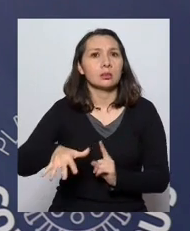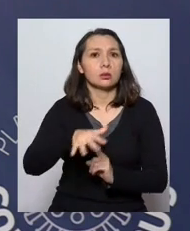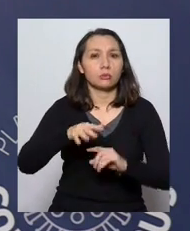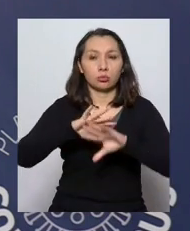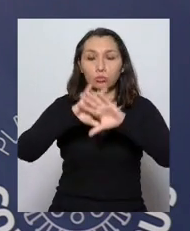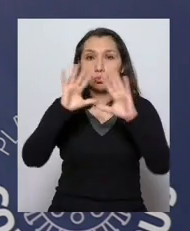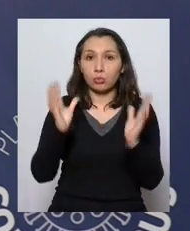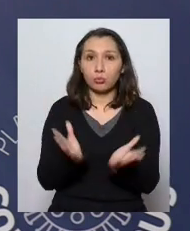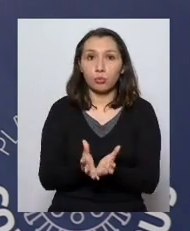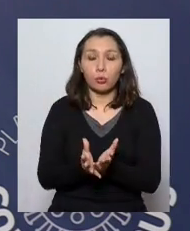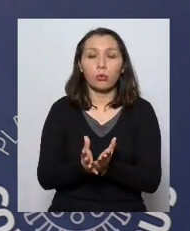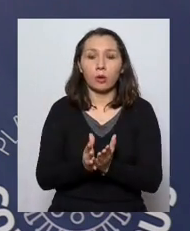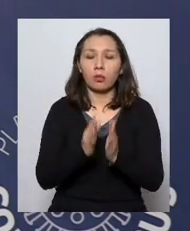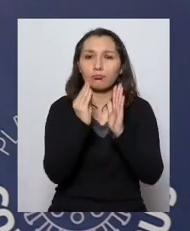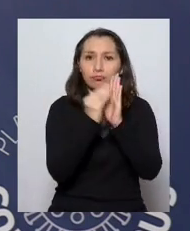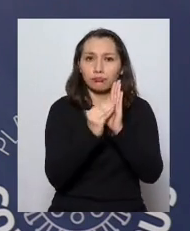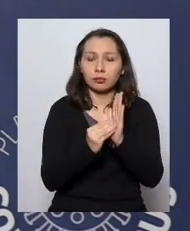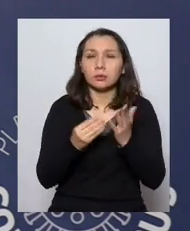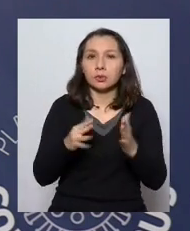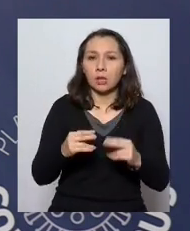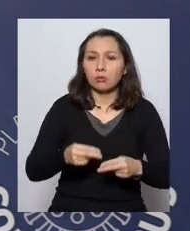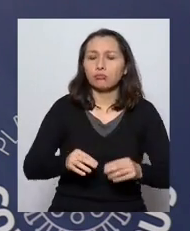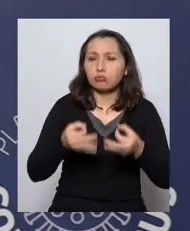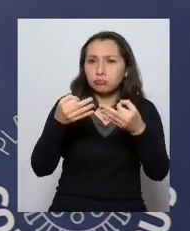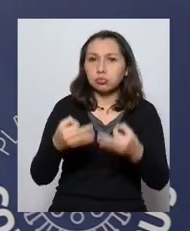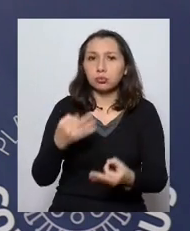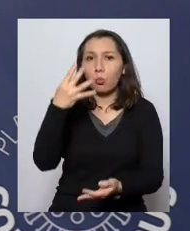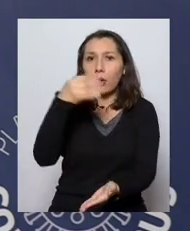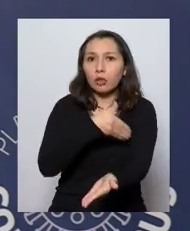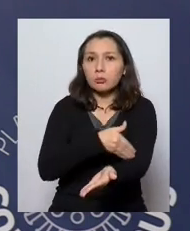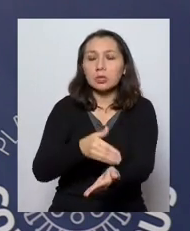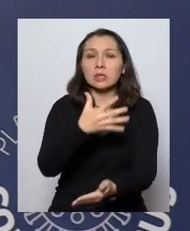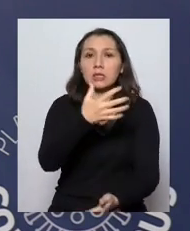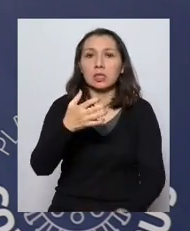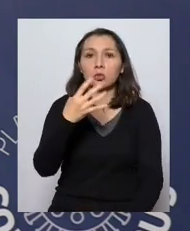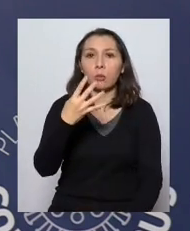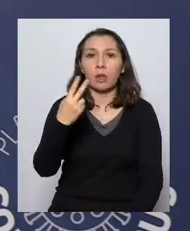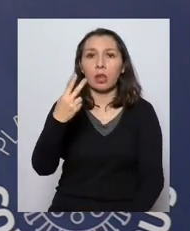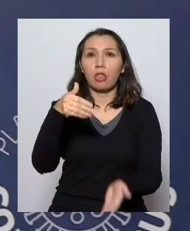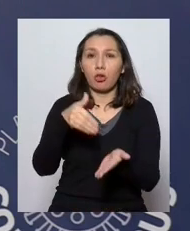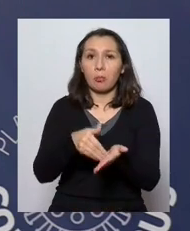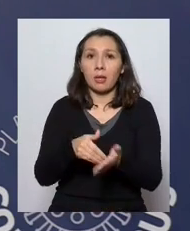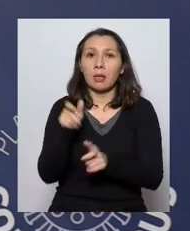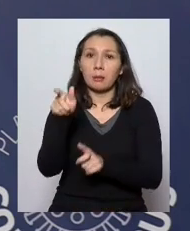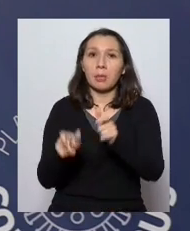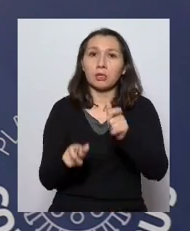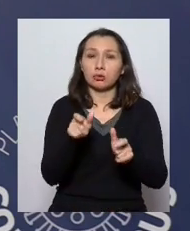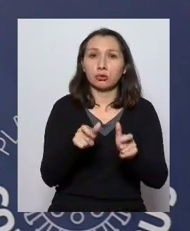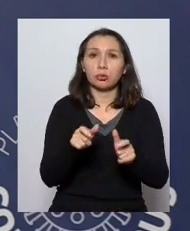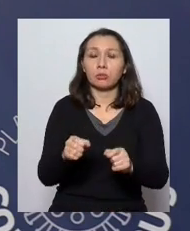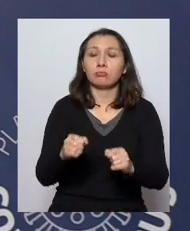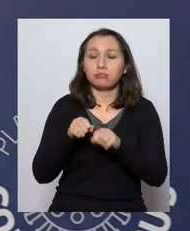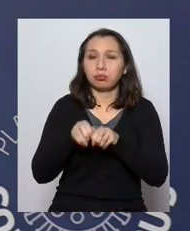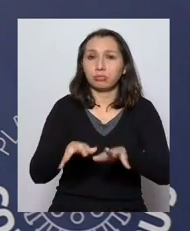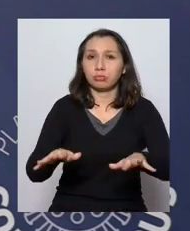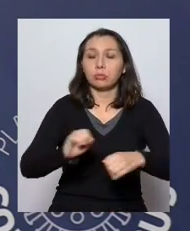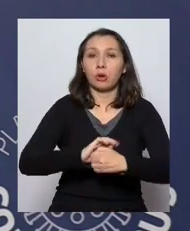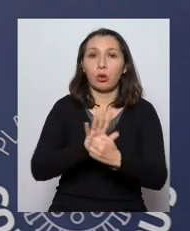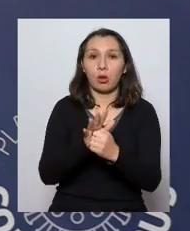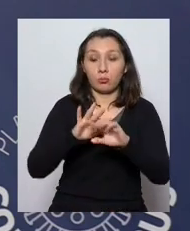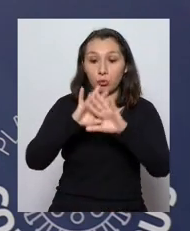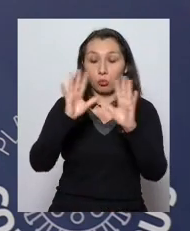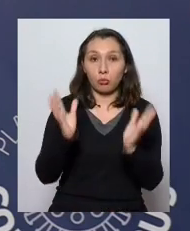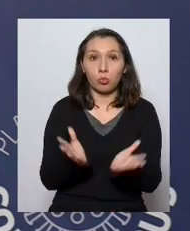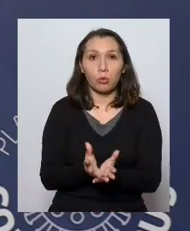mundial? Se han registrado ya un total de 4.542.000 personas contagiadas de coronavirus a nivel